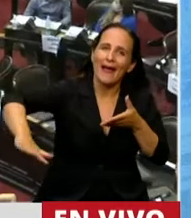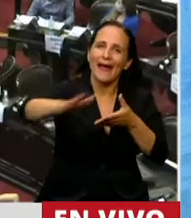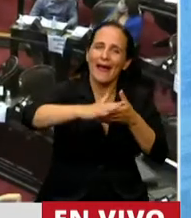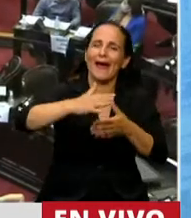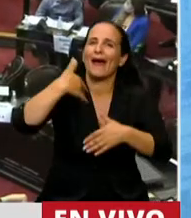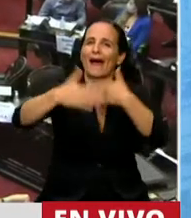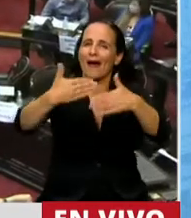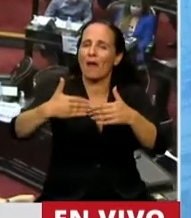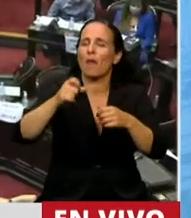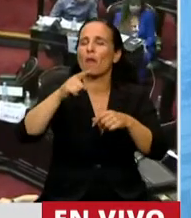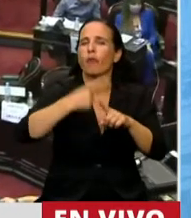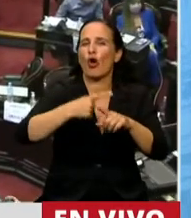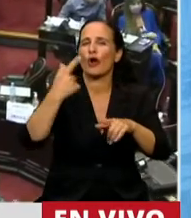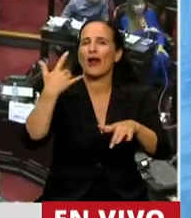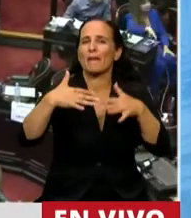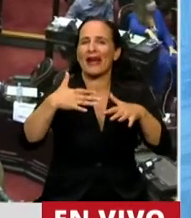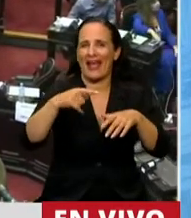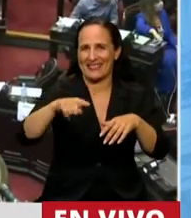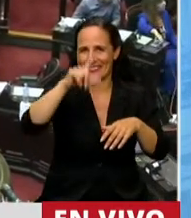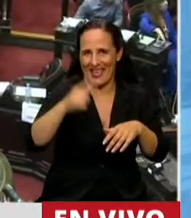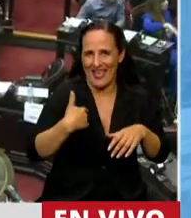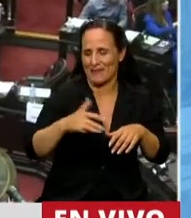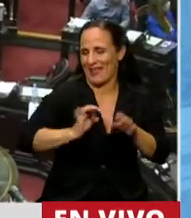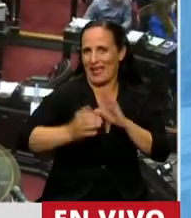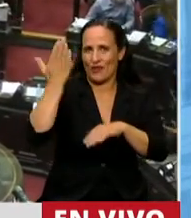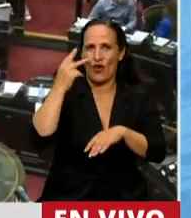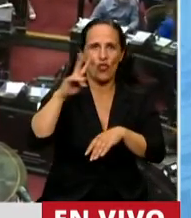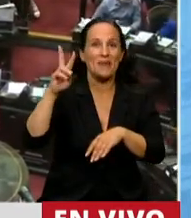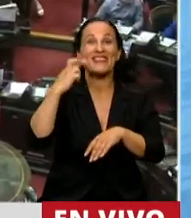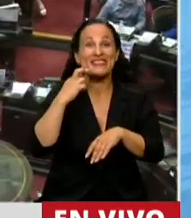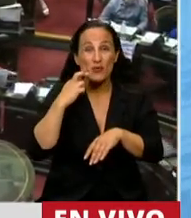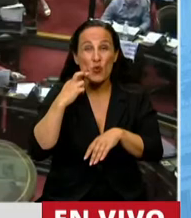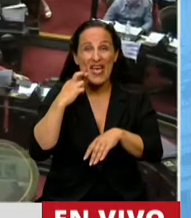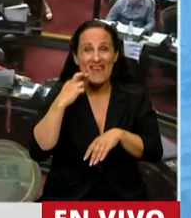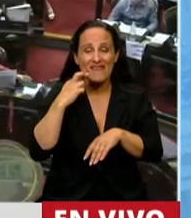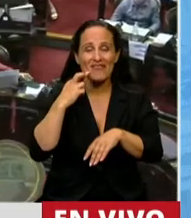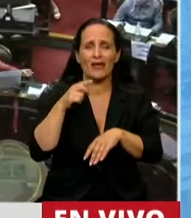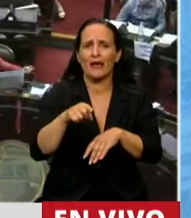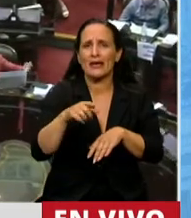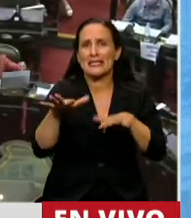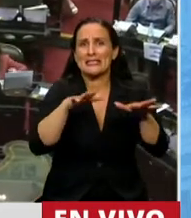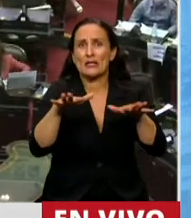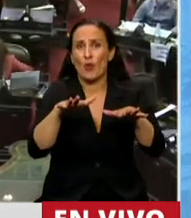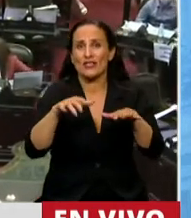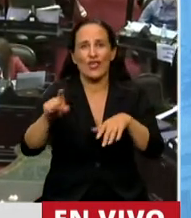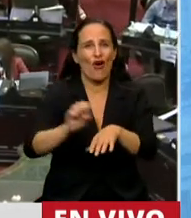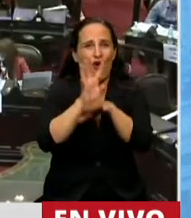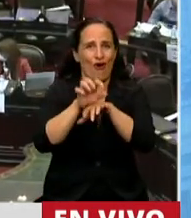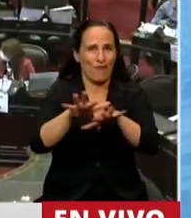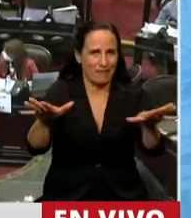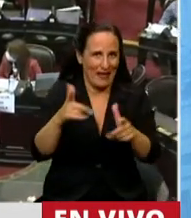en el marco de la emergencia pública en diciembre del 2019, es decir, cuando todavía no teníamos esta situación de la pandemia,